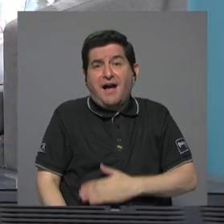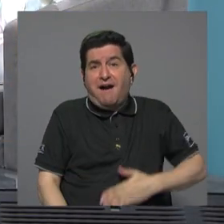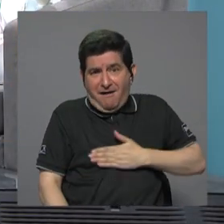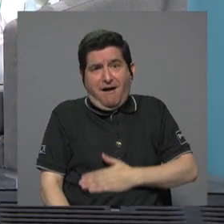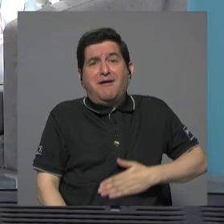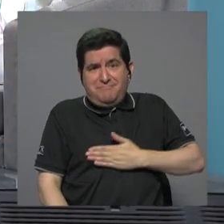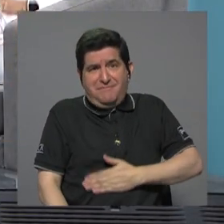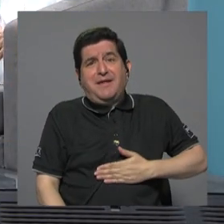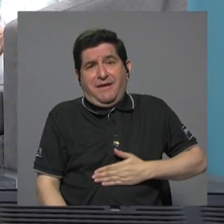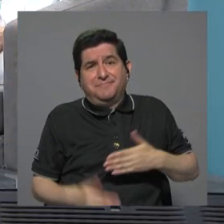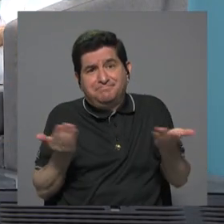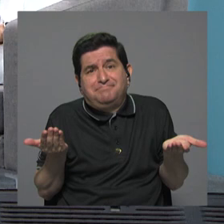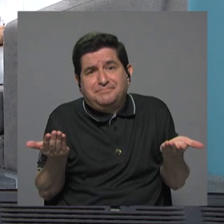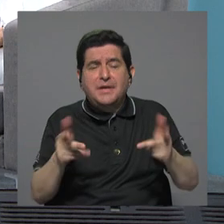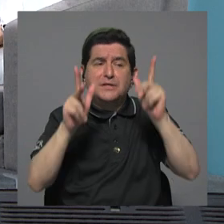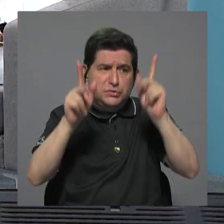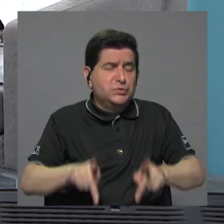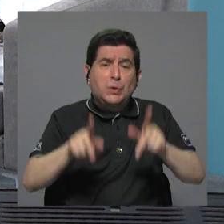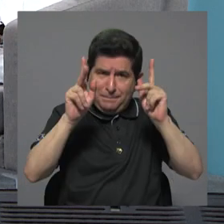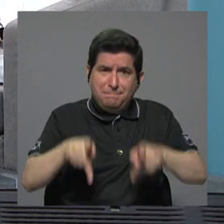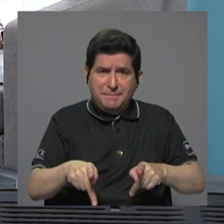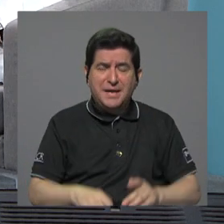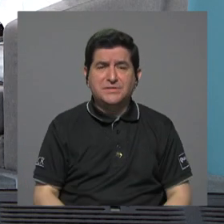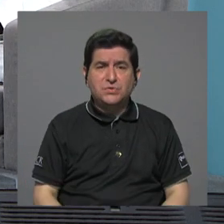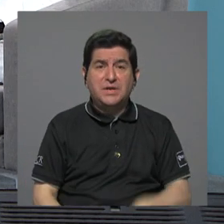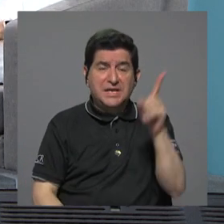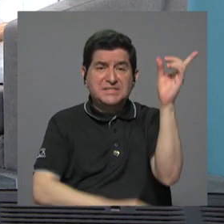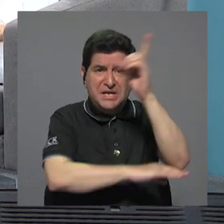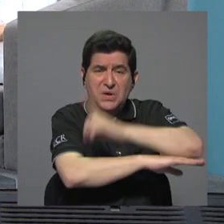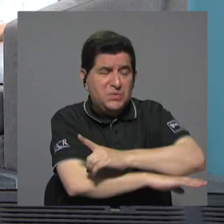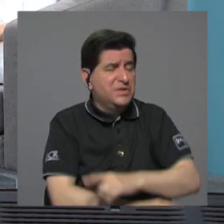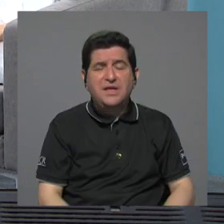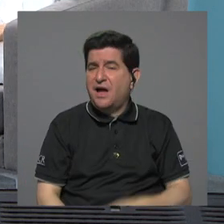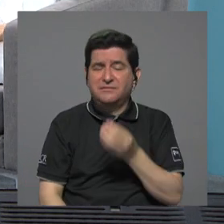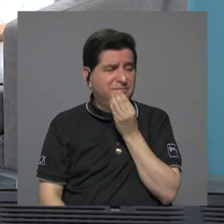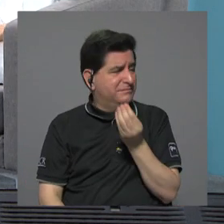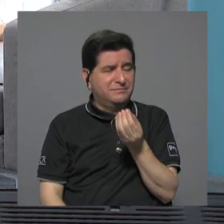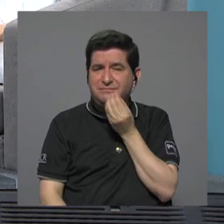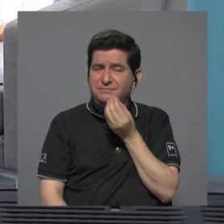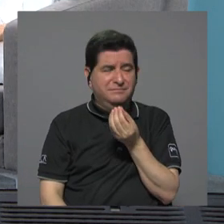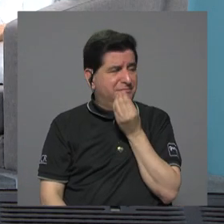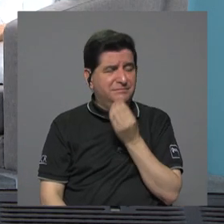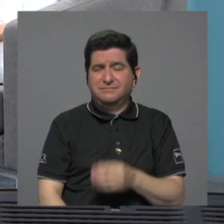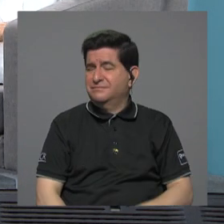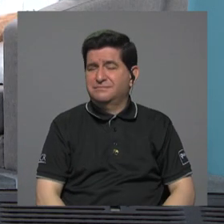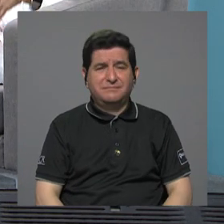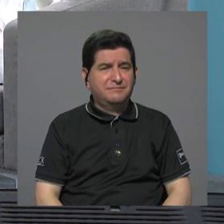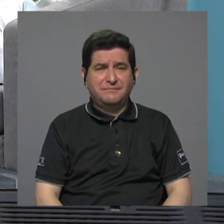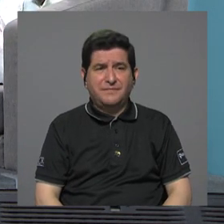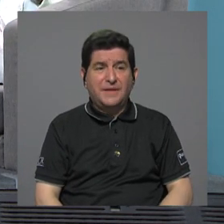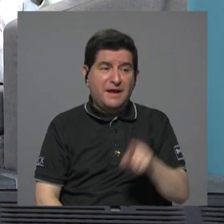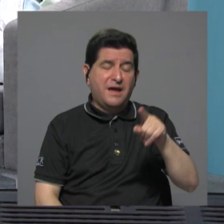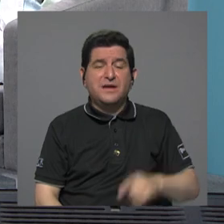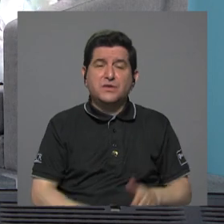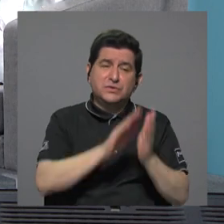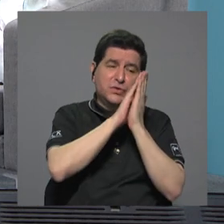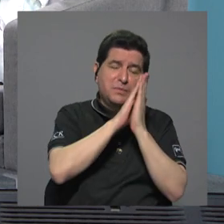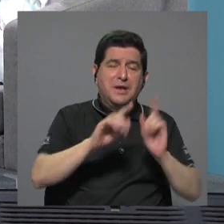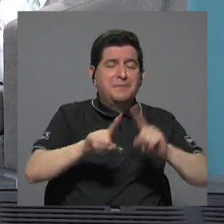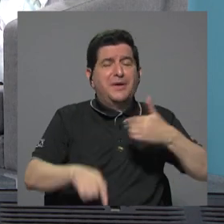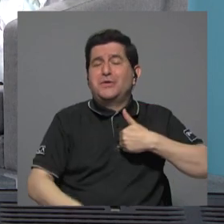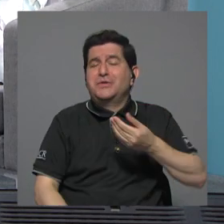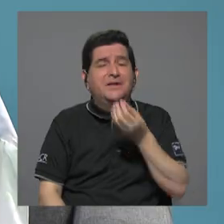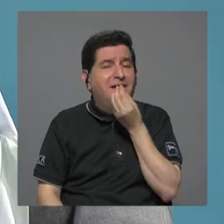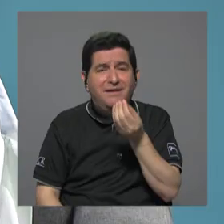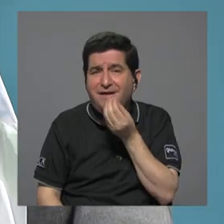Eso es hambre. Son personas que en el día pasan con hambre. Así es. Que se van a la cama con hambre porque